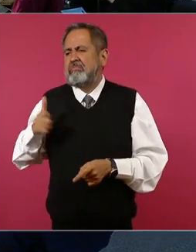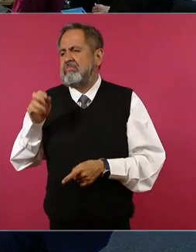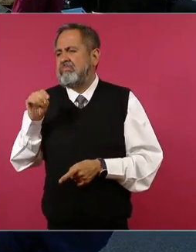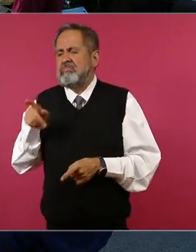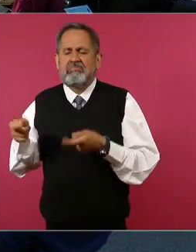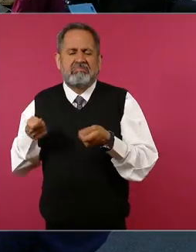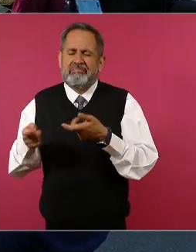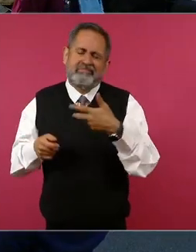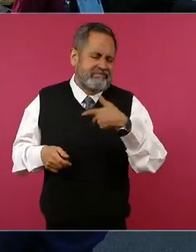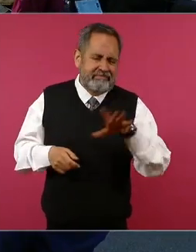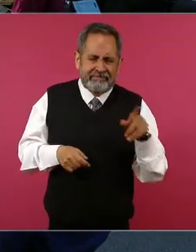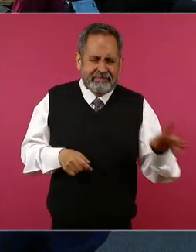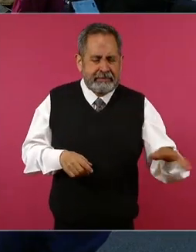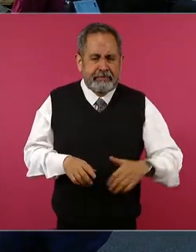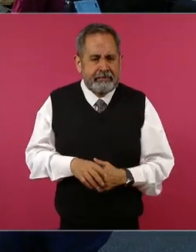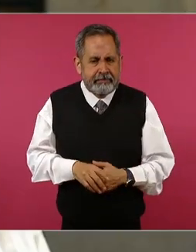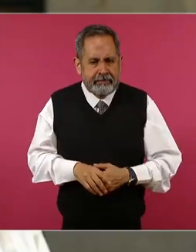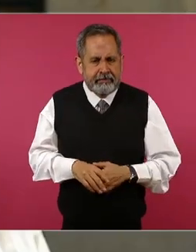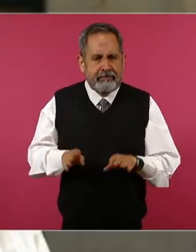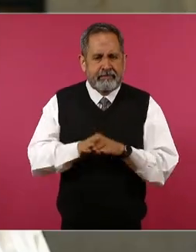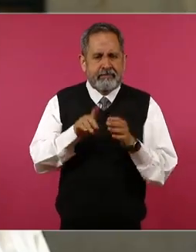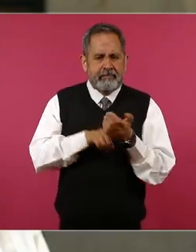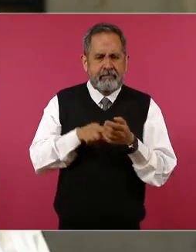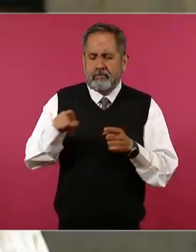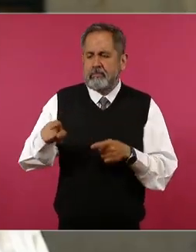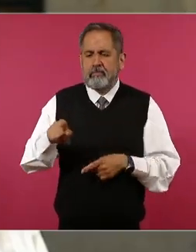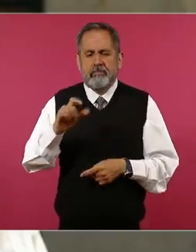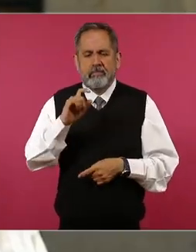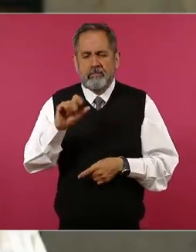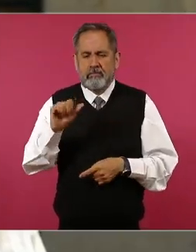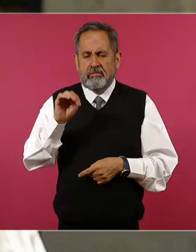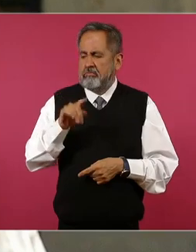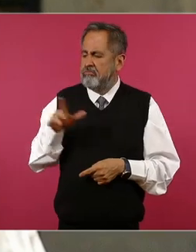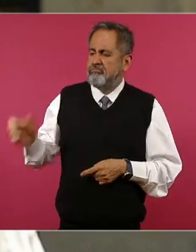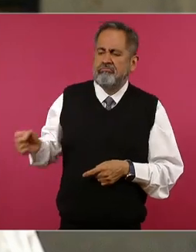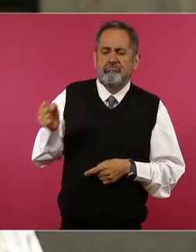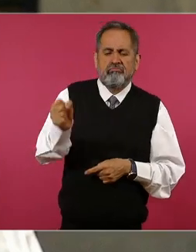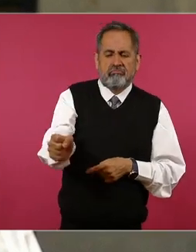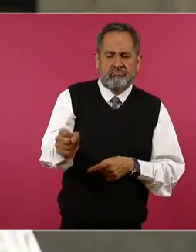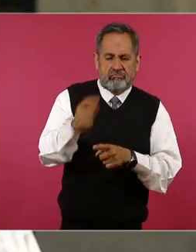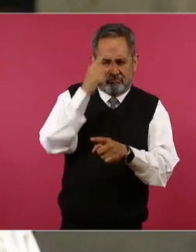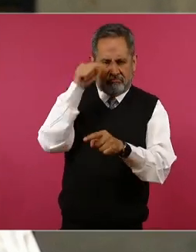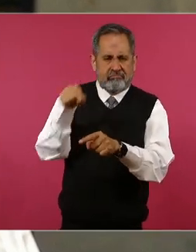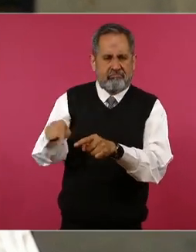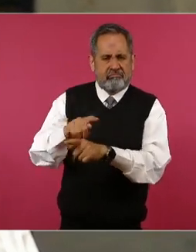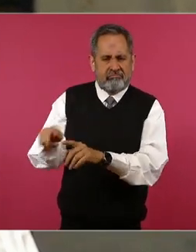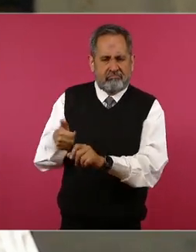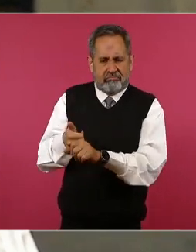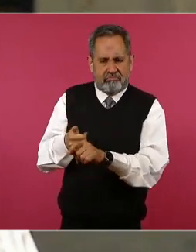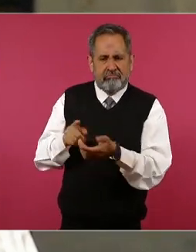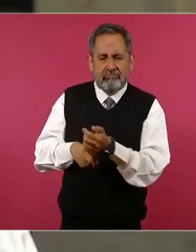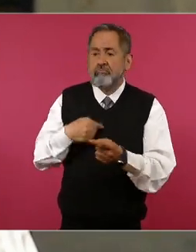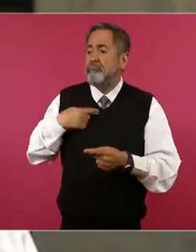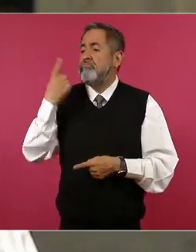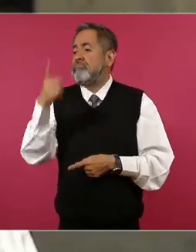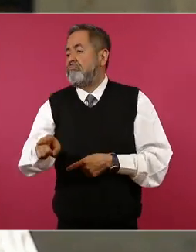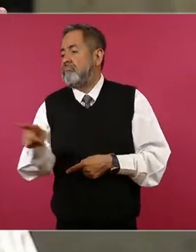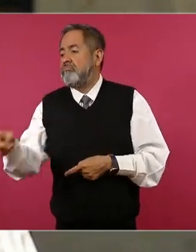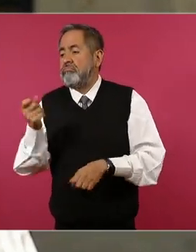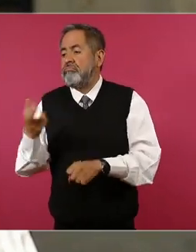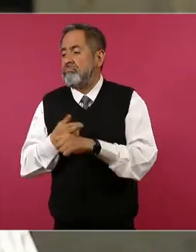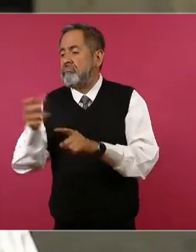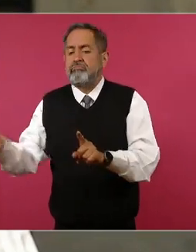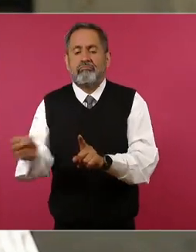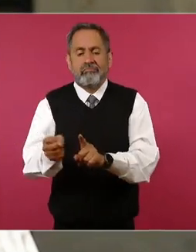es una posición de usted el que el de la secretaria que va a asumir